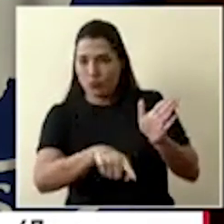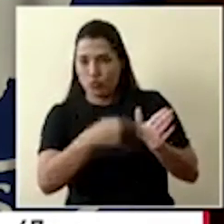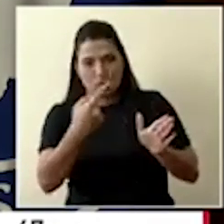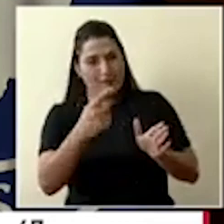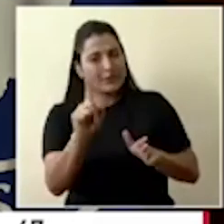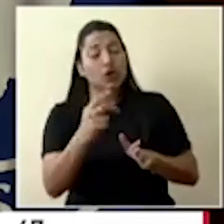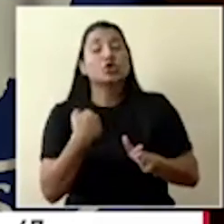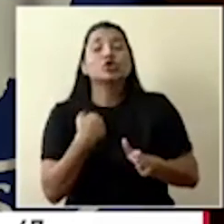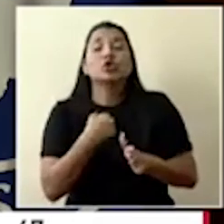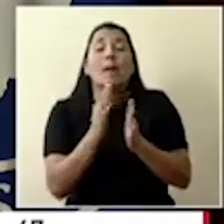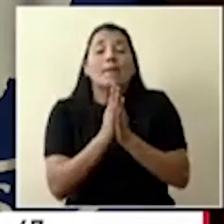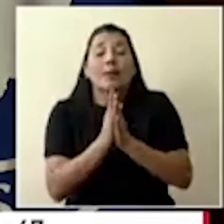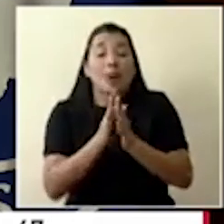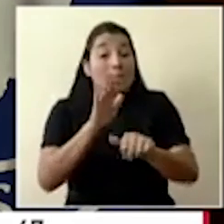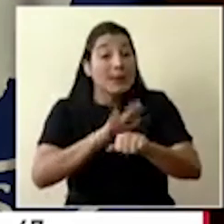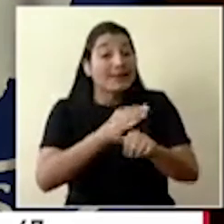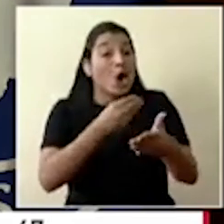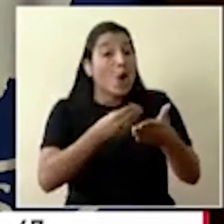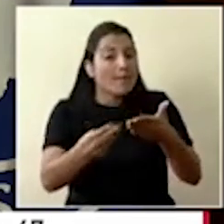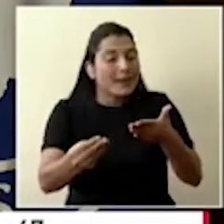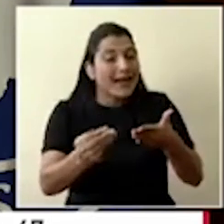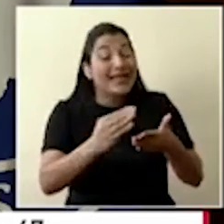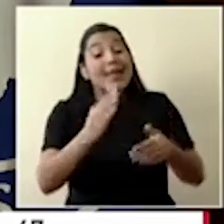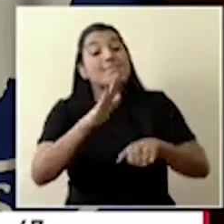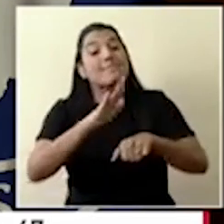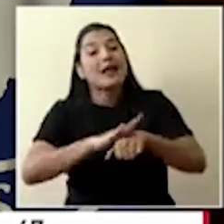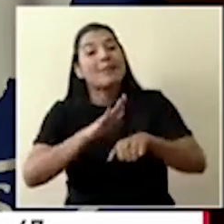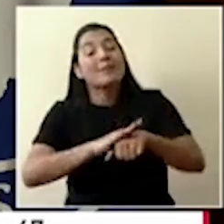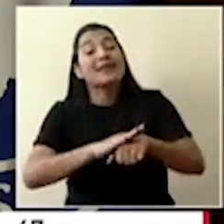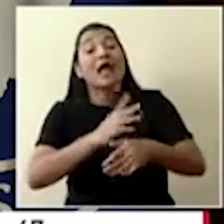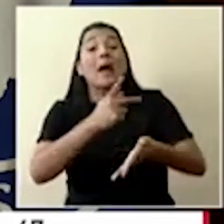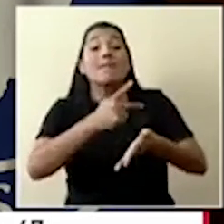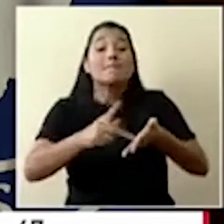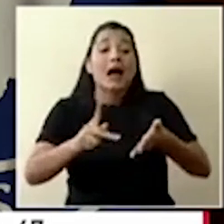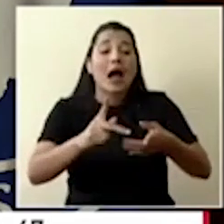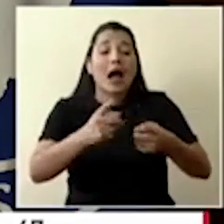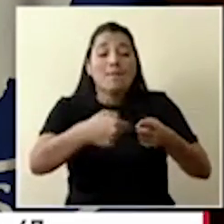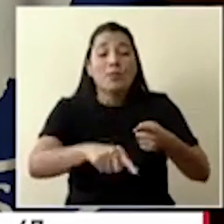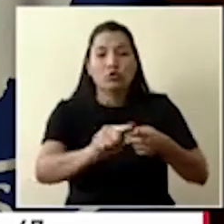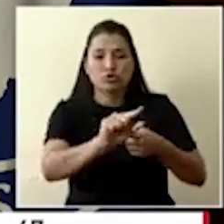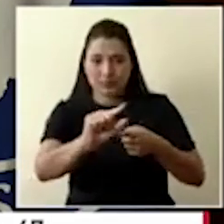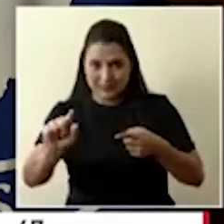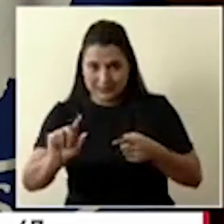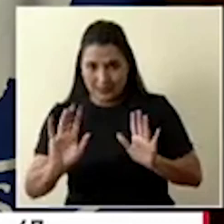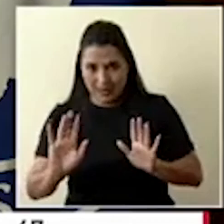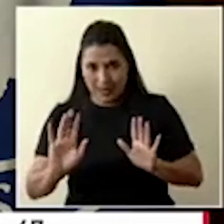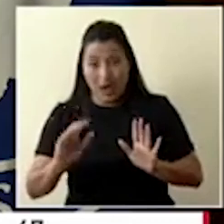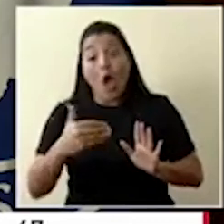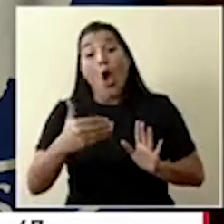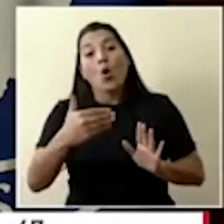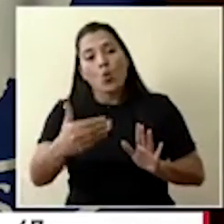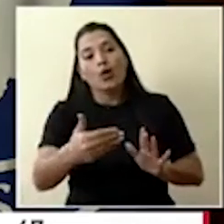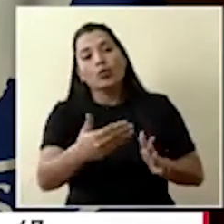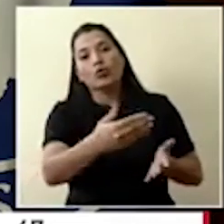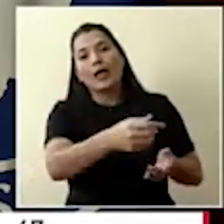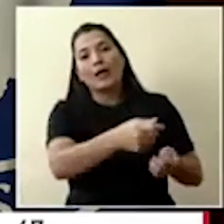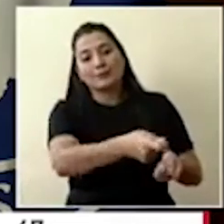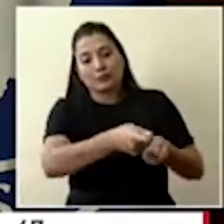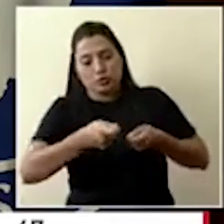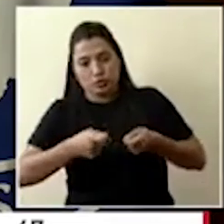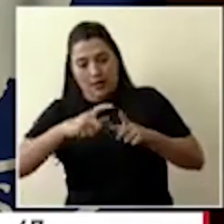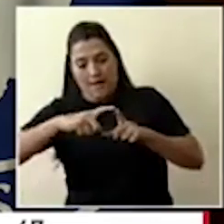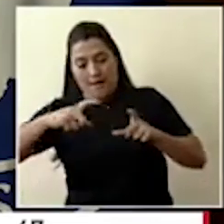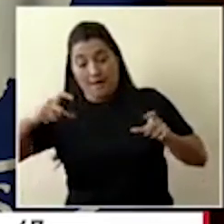que nos den un crédito y nosotros tenemos un procedimiento para pagar en una semana posterior a que nos llegue la factura. Esto para poder